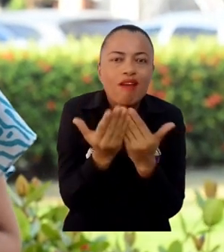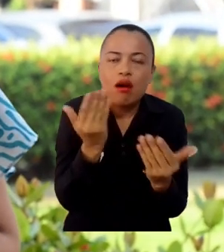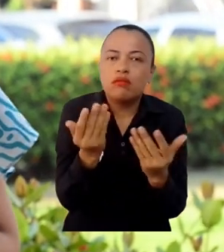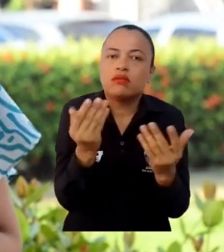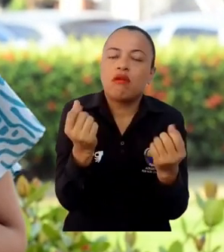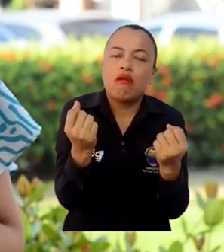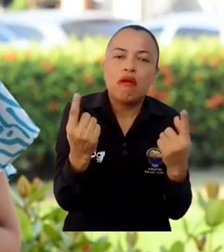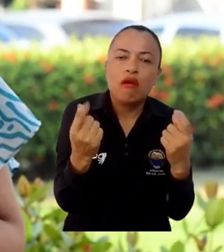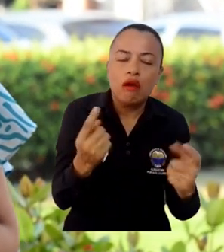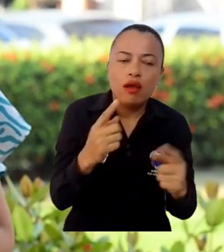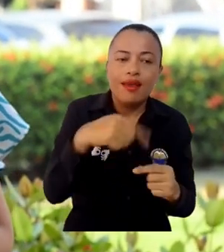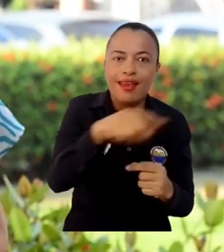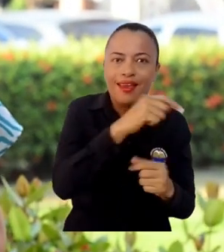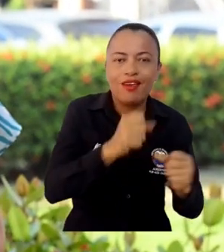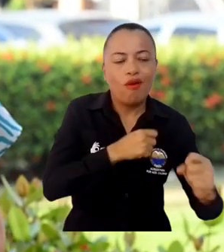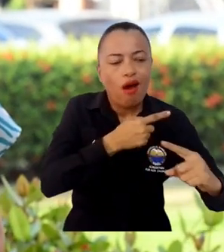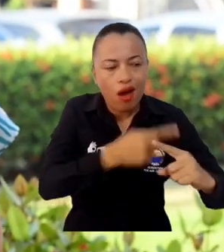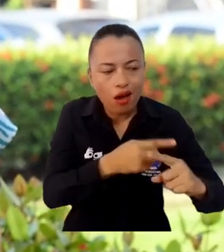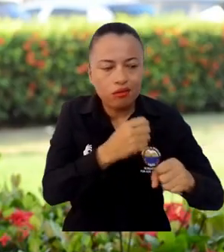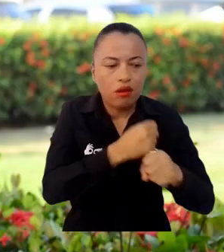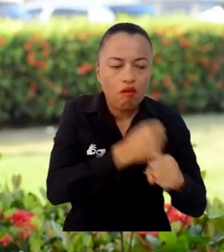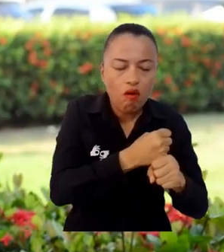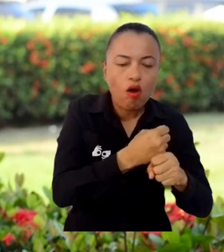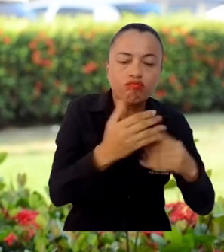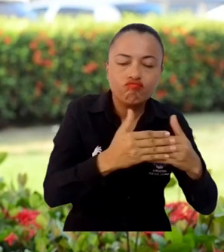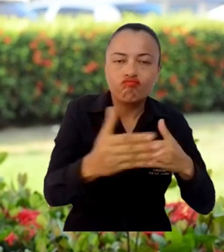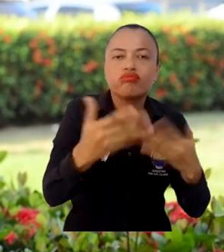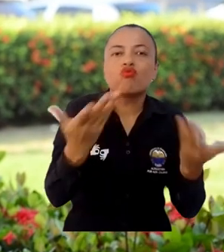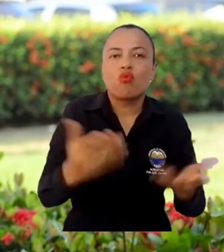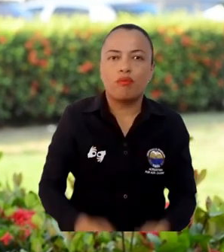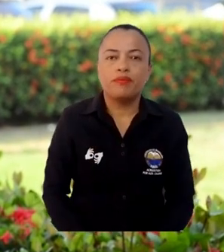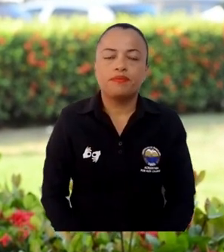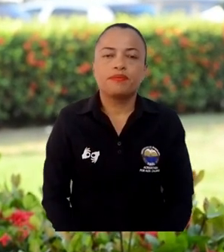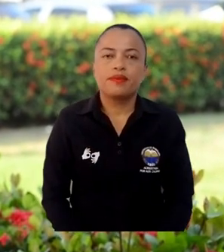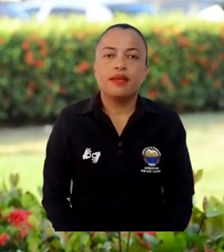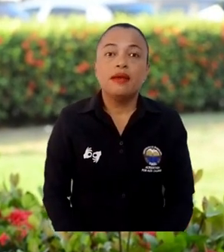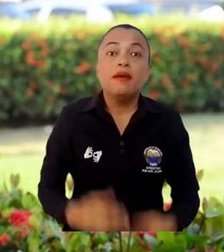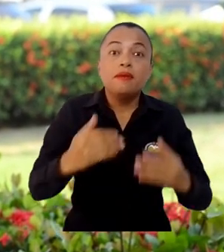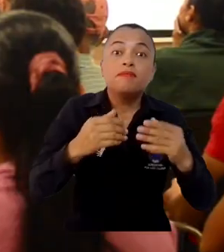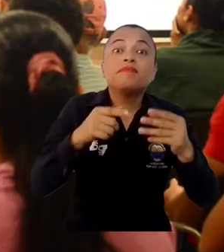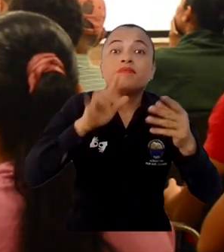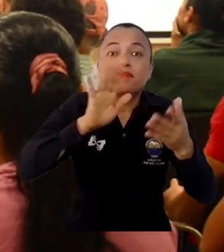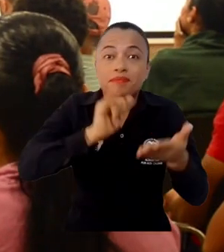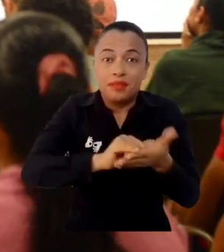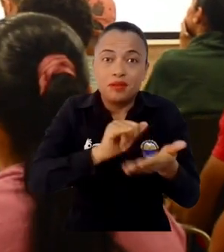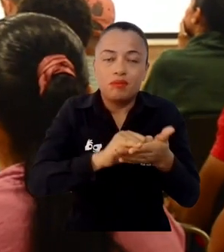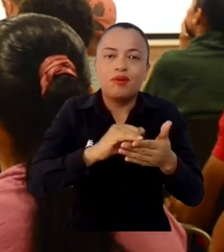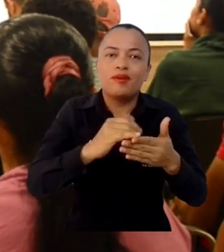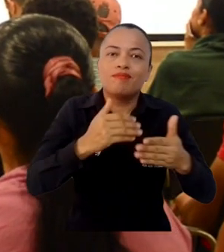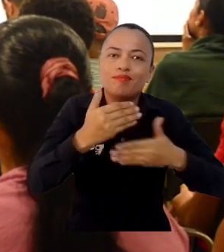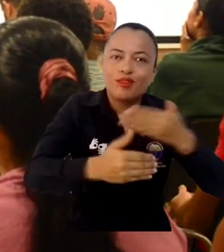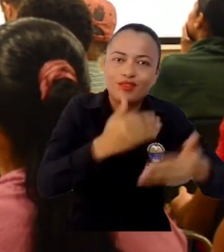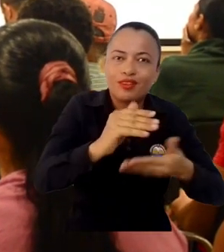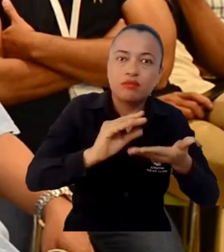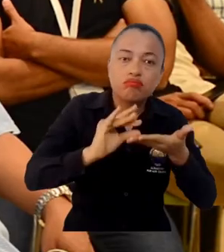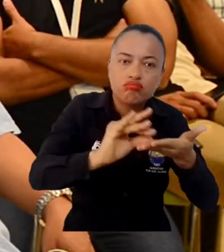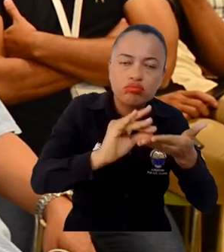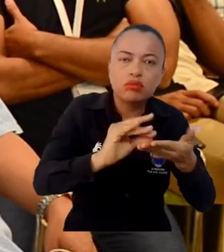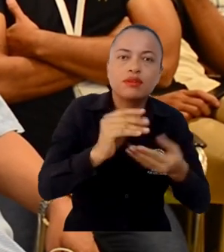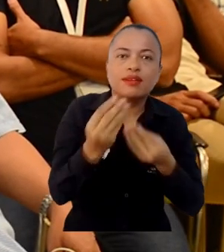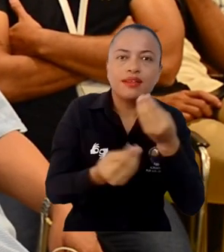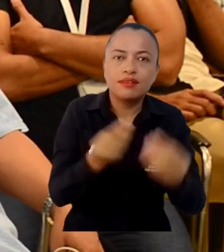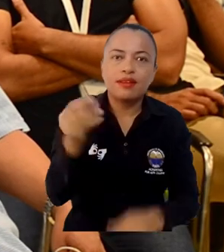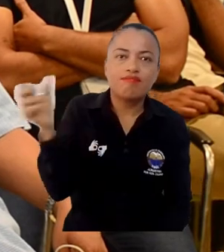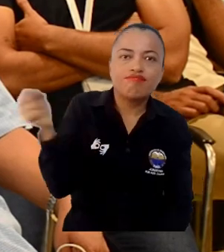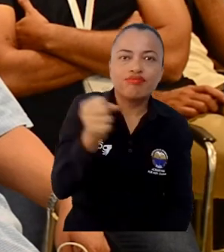asimilar los conceptos de una manera muy favorable frente a las iniciativas que vienen desarrollando. El inicio de la etapa también estuvo marcado